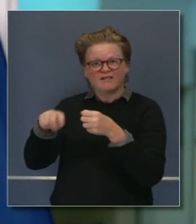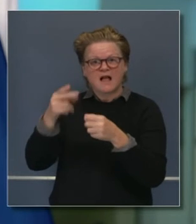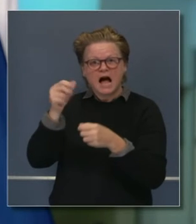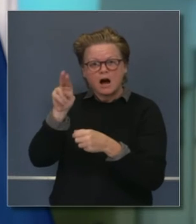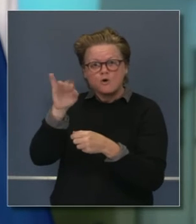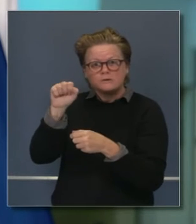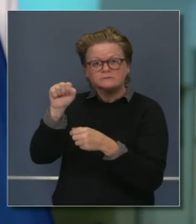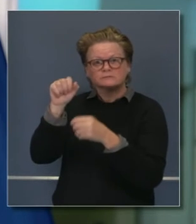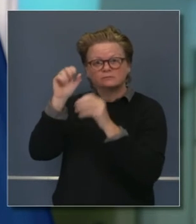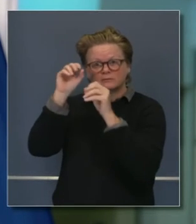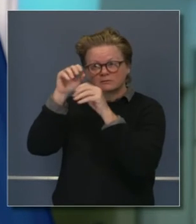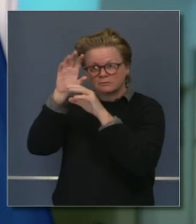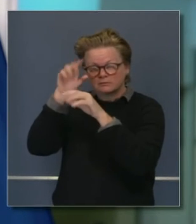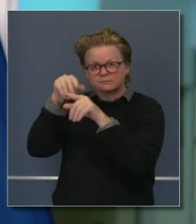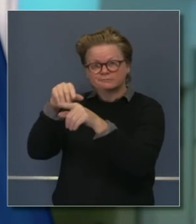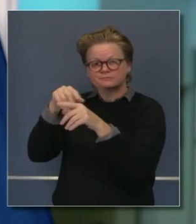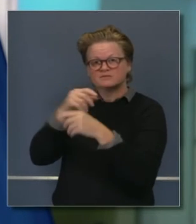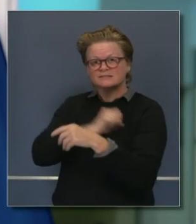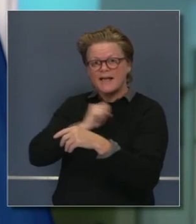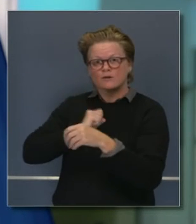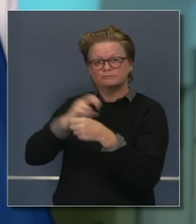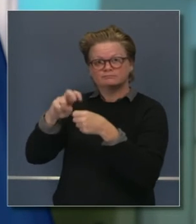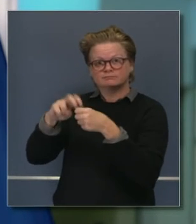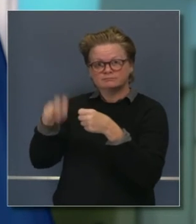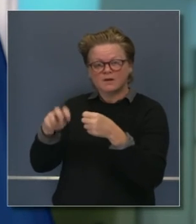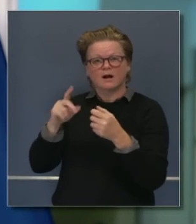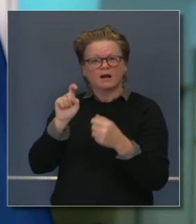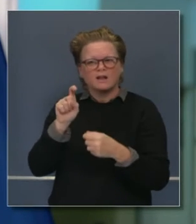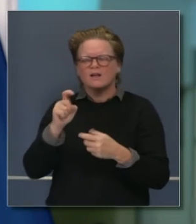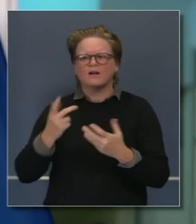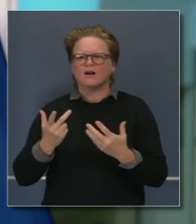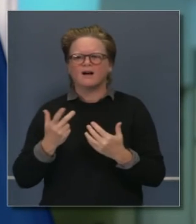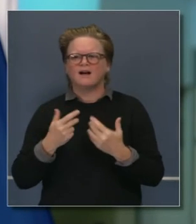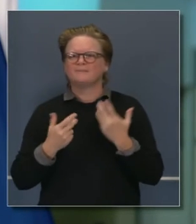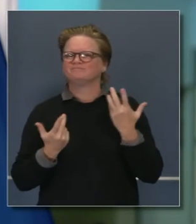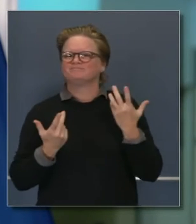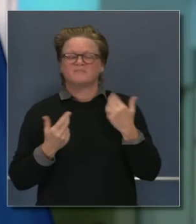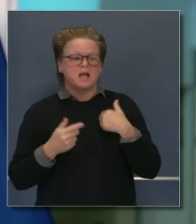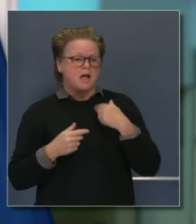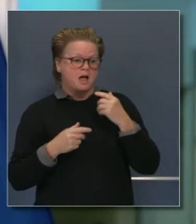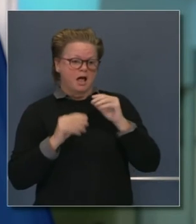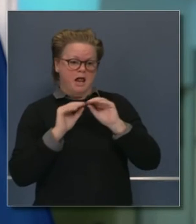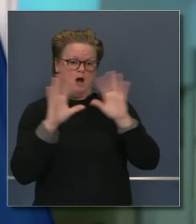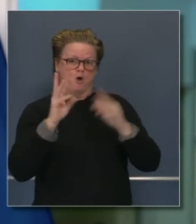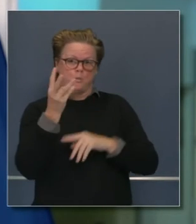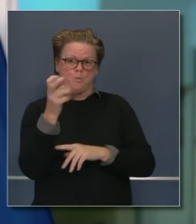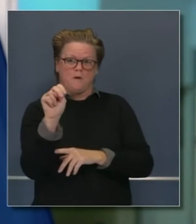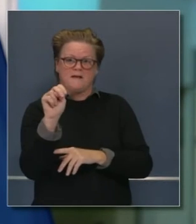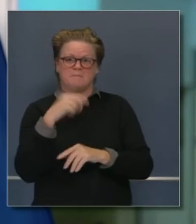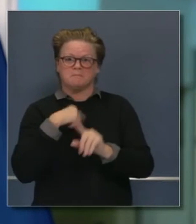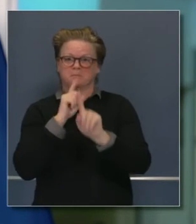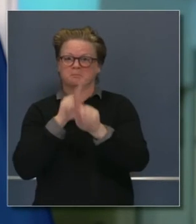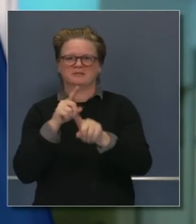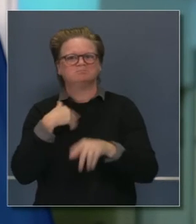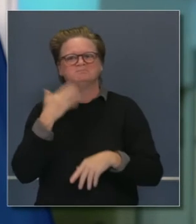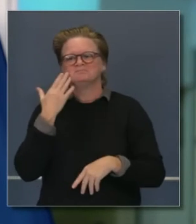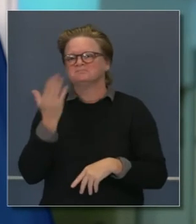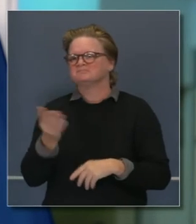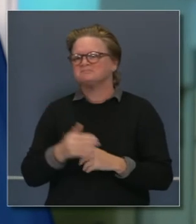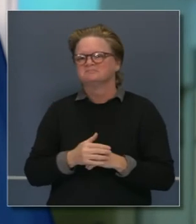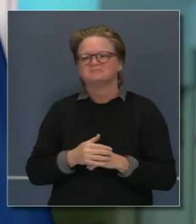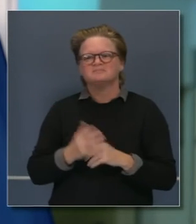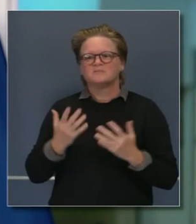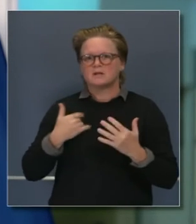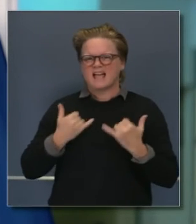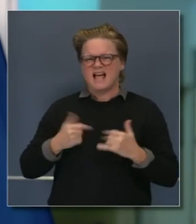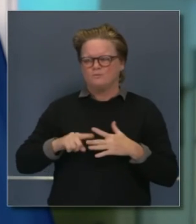aprecio eso y entiendo. No se ha establecido ninguna cronología. El proceso está comenzando. Apenas